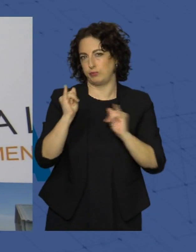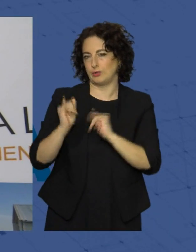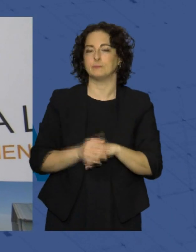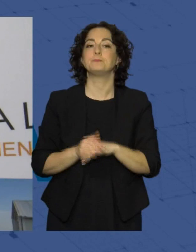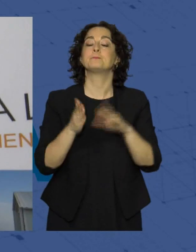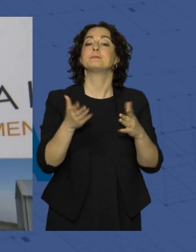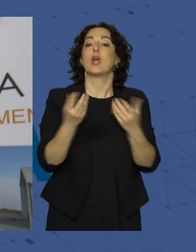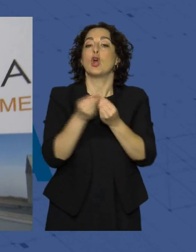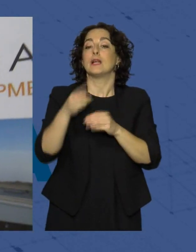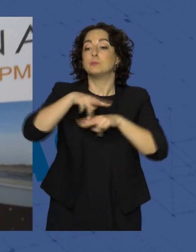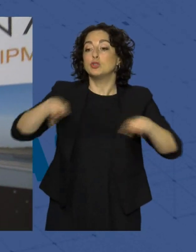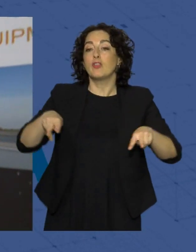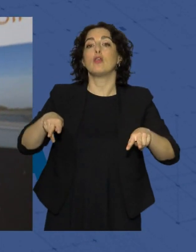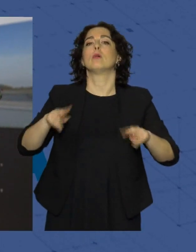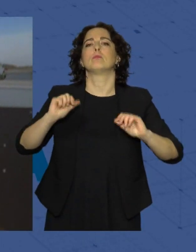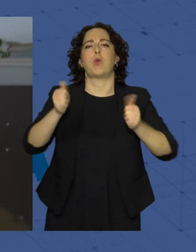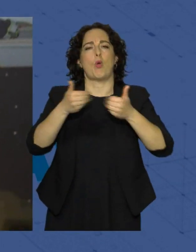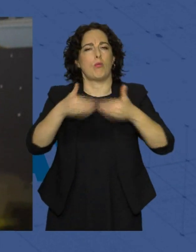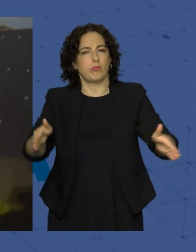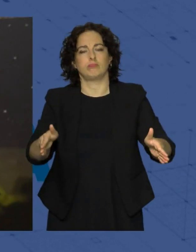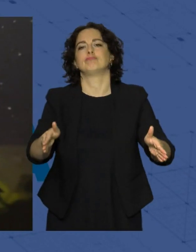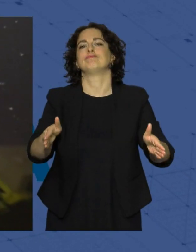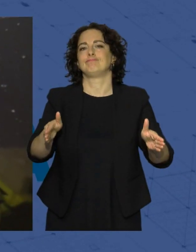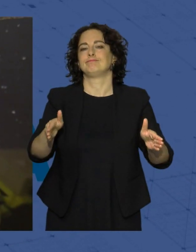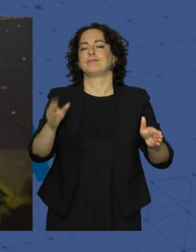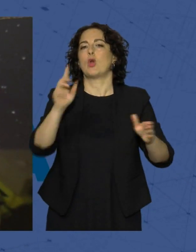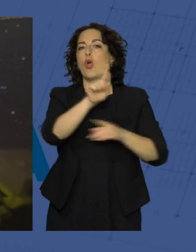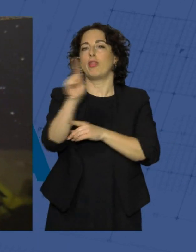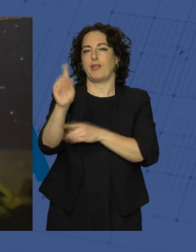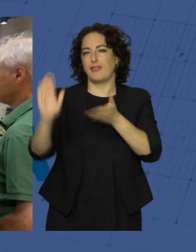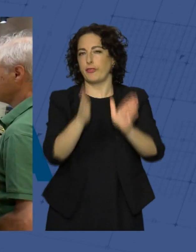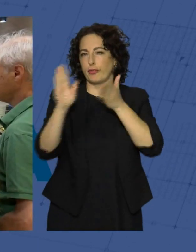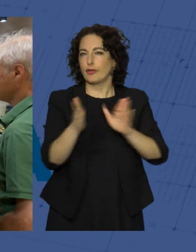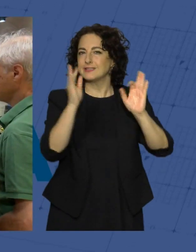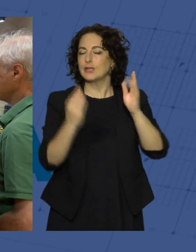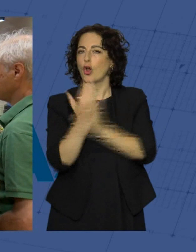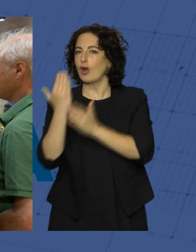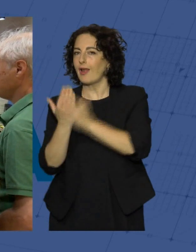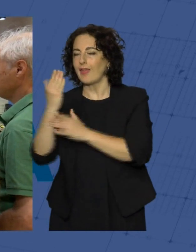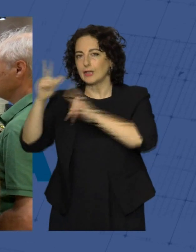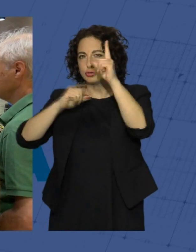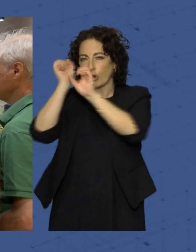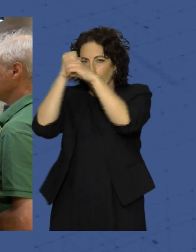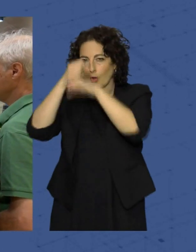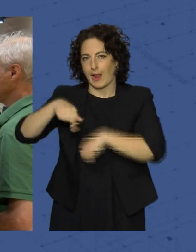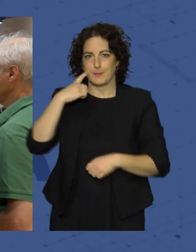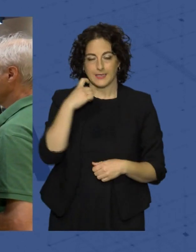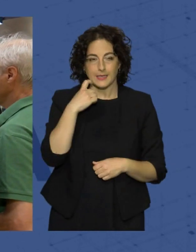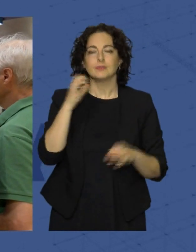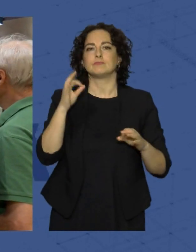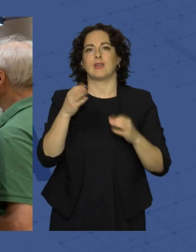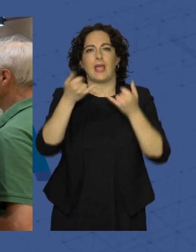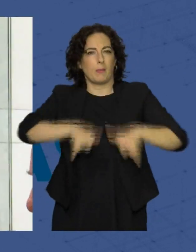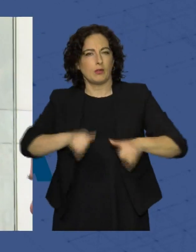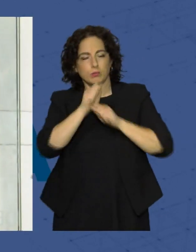Con esta exposición se da el pistoletazo de salida a la undécima edición de las Jornadas Astronómicas de Almería. Un gran evento